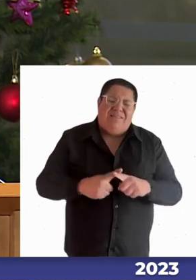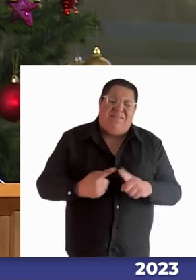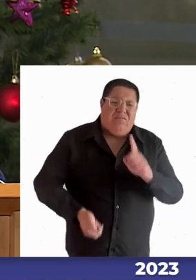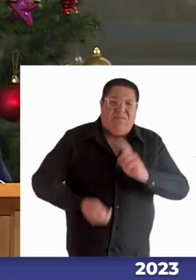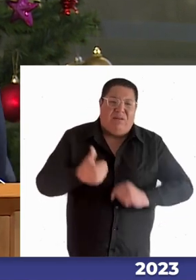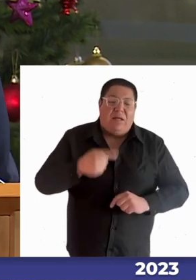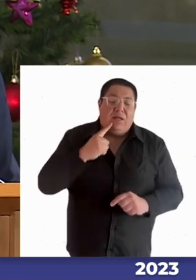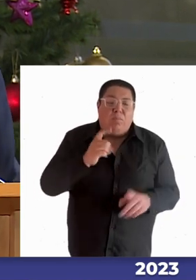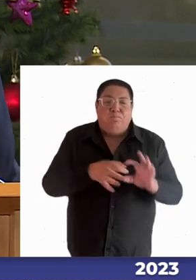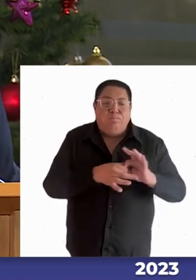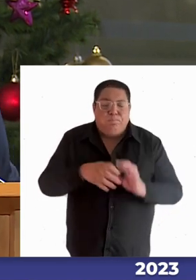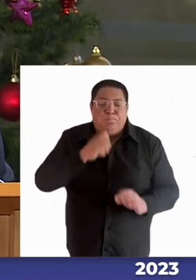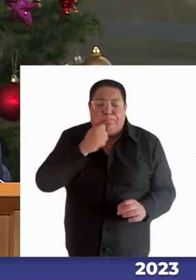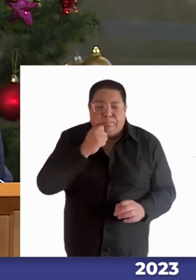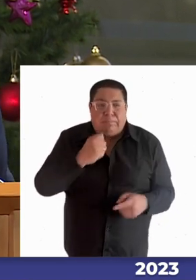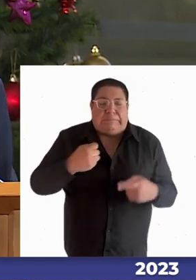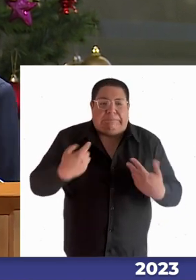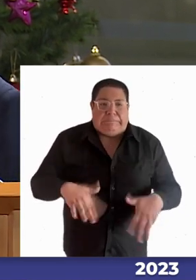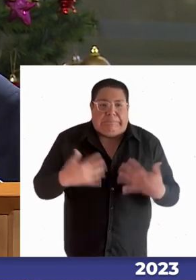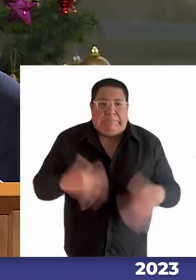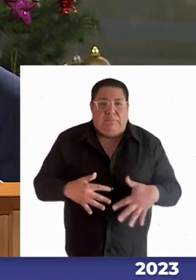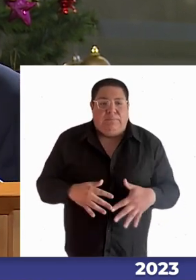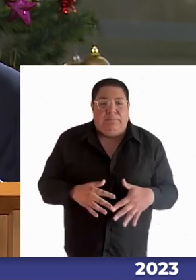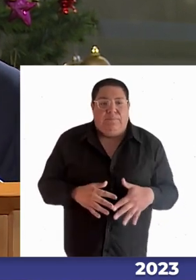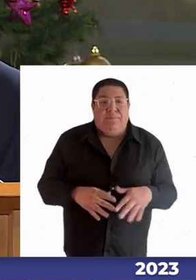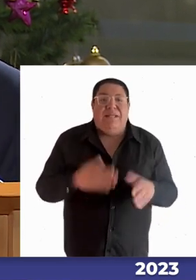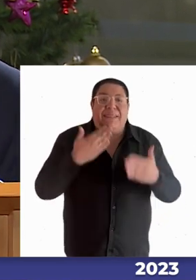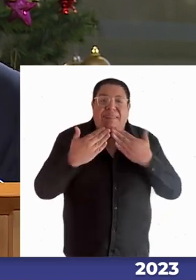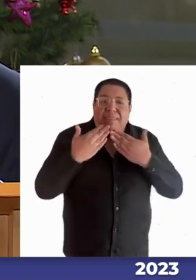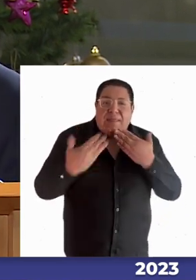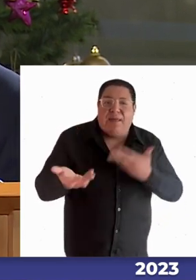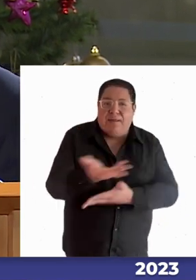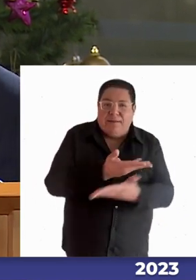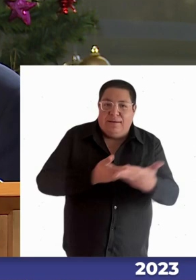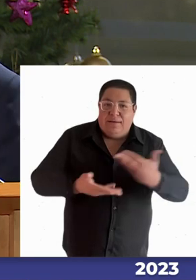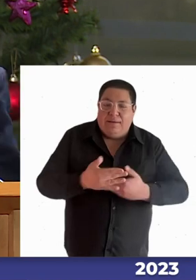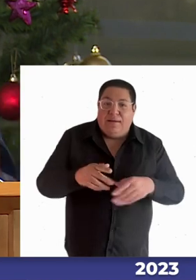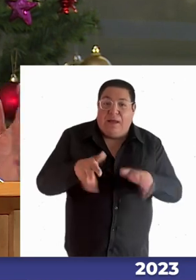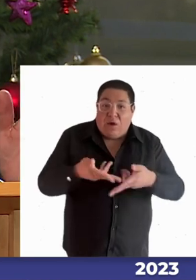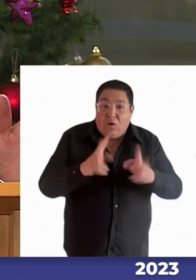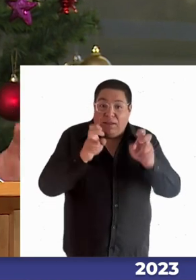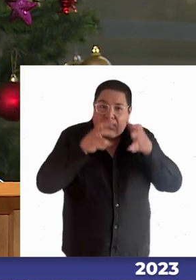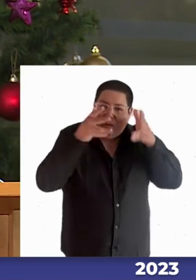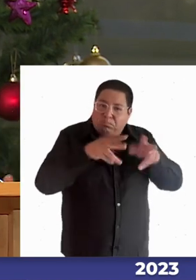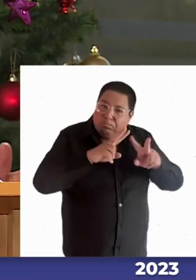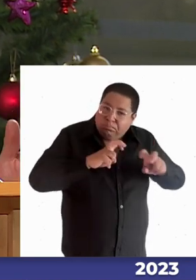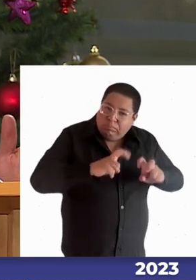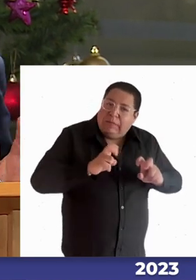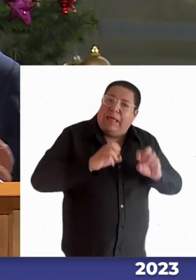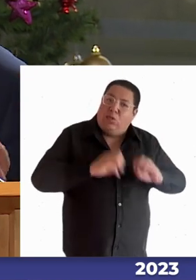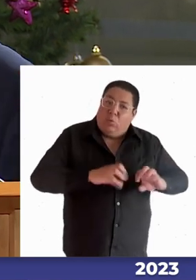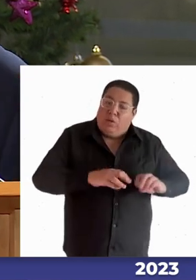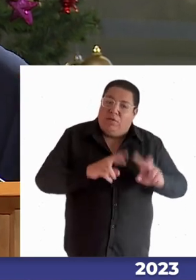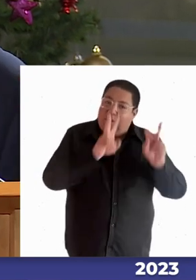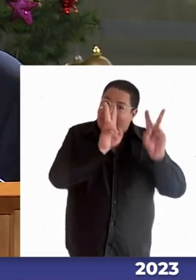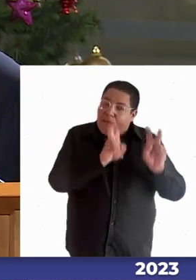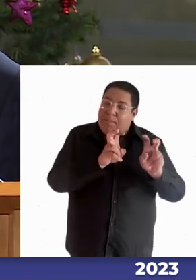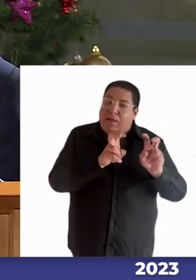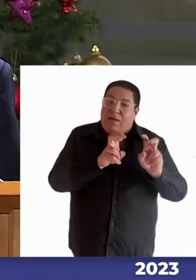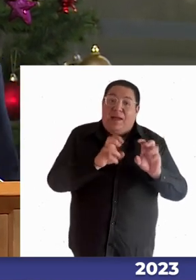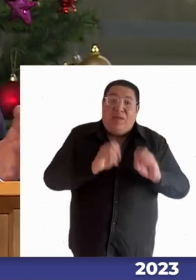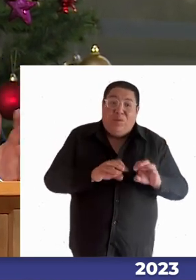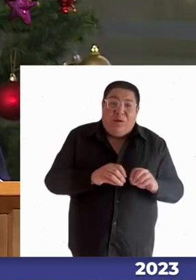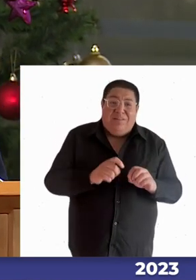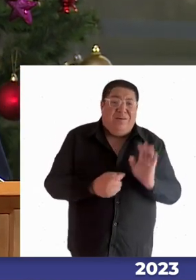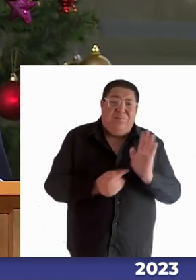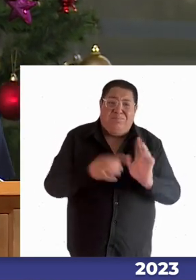y estos diálogos que al final en este caso particular ahora se concentraron en educación porque la educación es todo en esto digamos